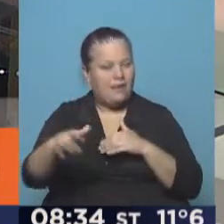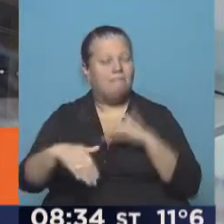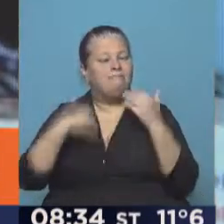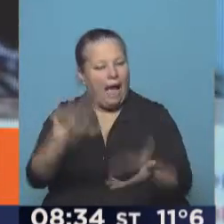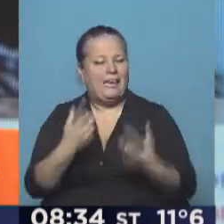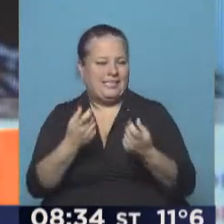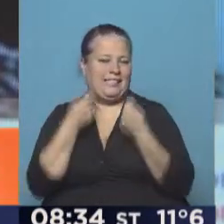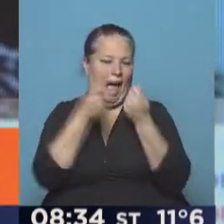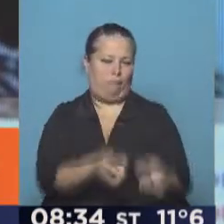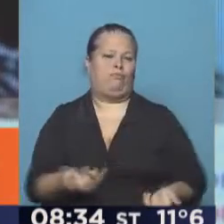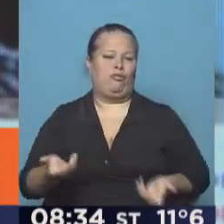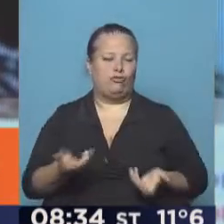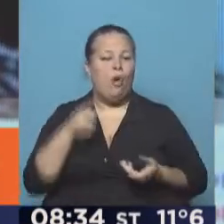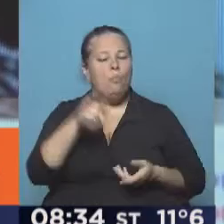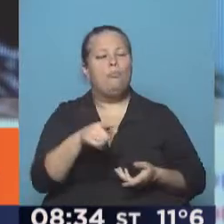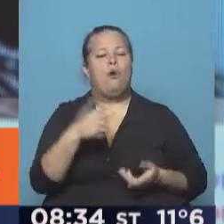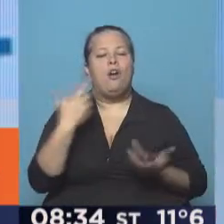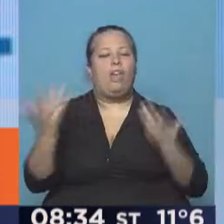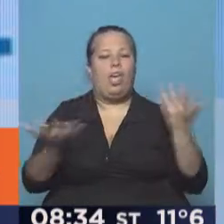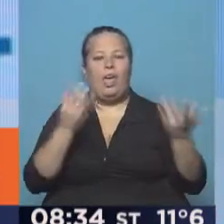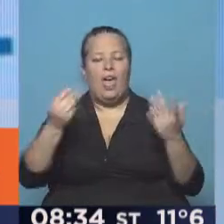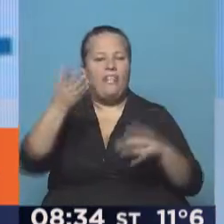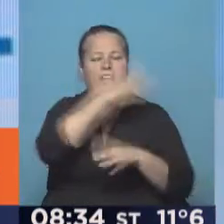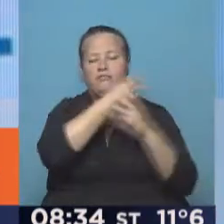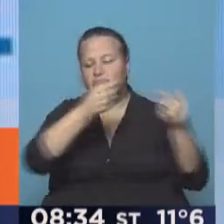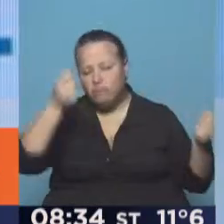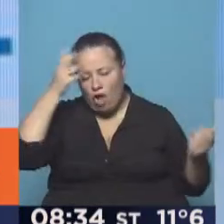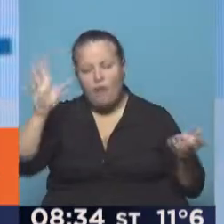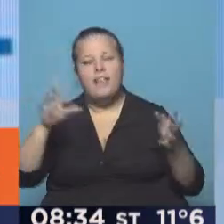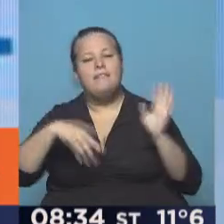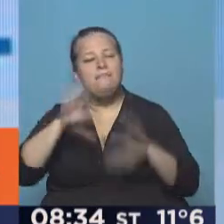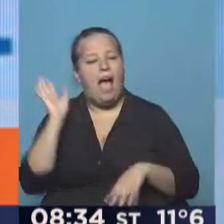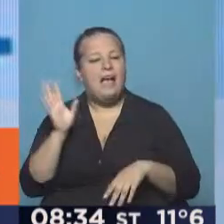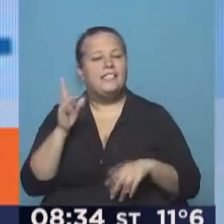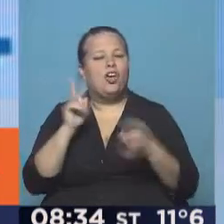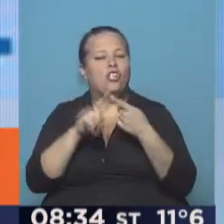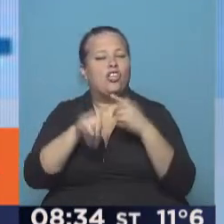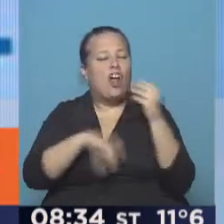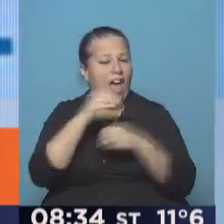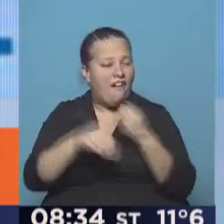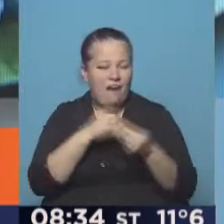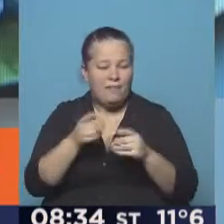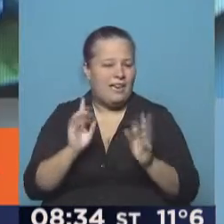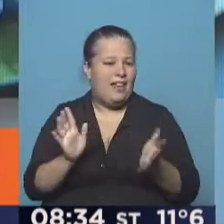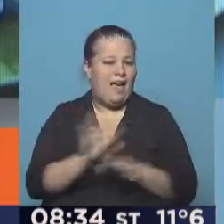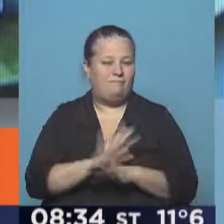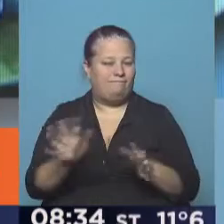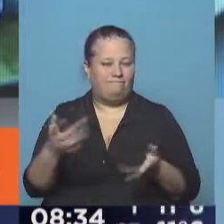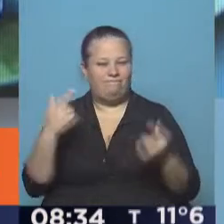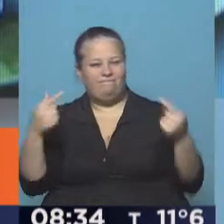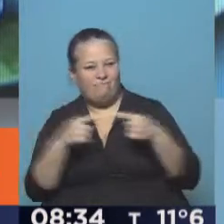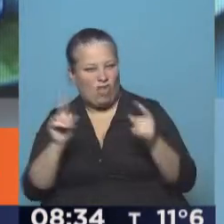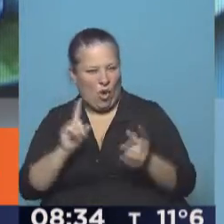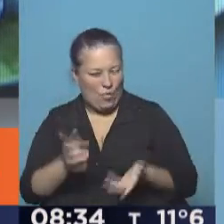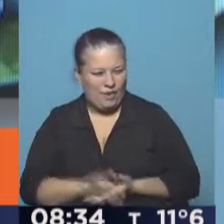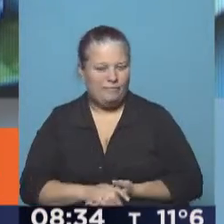acompañamiento necesitan, porque pierden la referencia anterior y porque, en general, los vínculos familiares siguen siendo muy inestables.